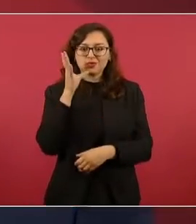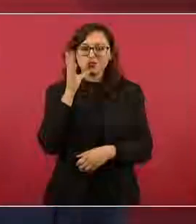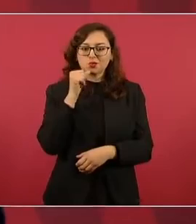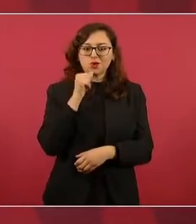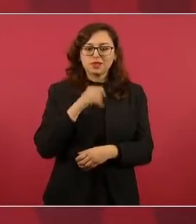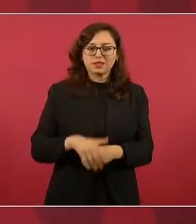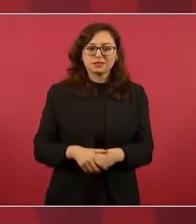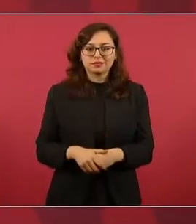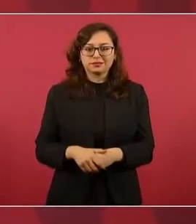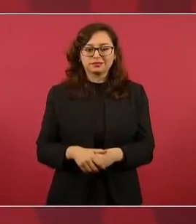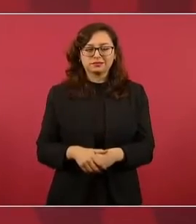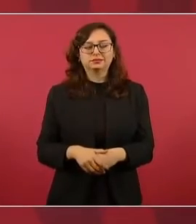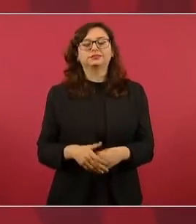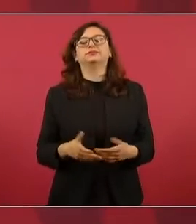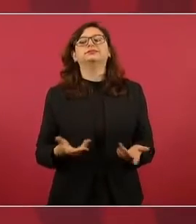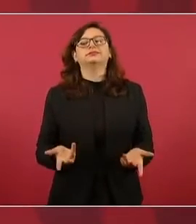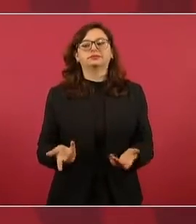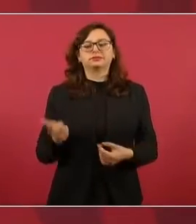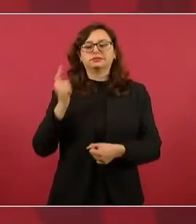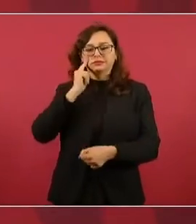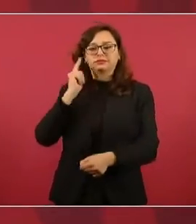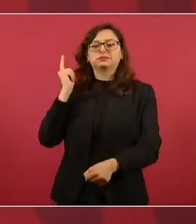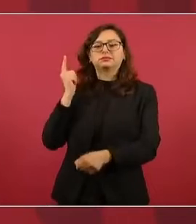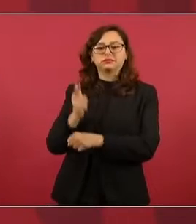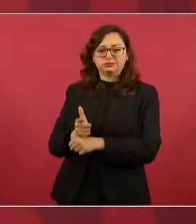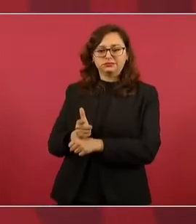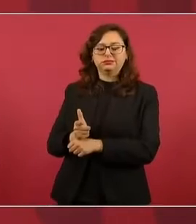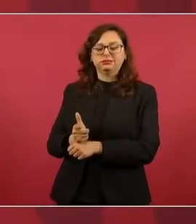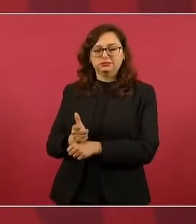O sea, por la fuerza.